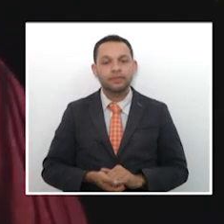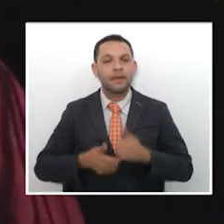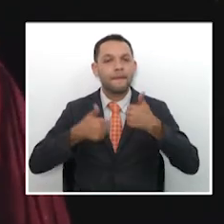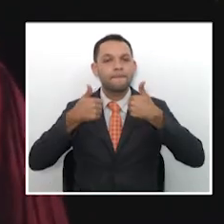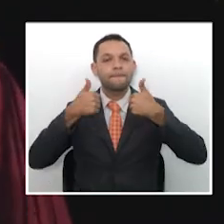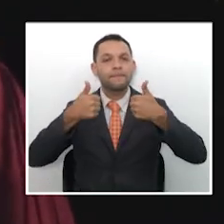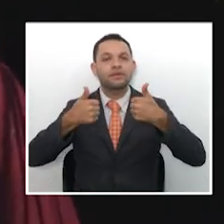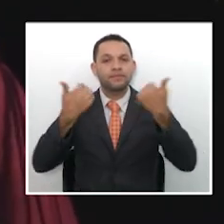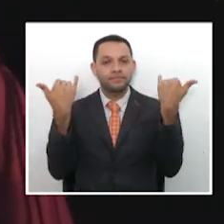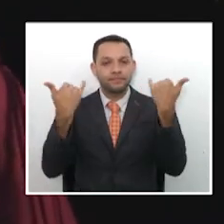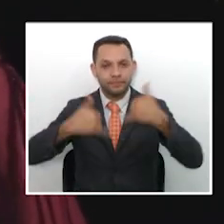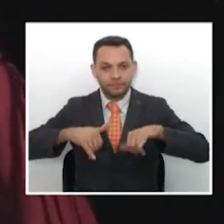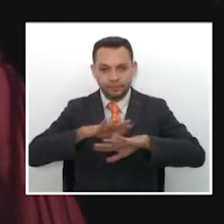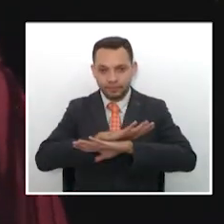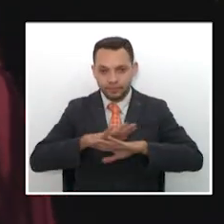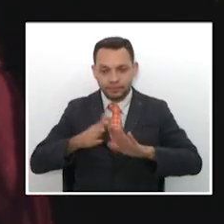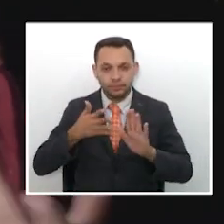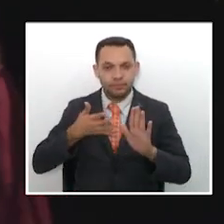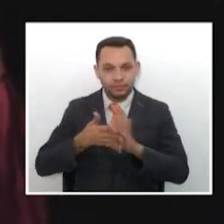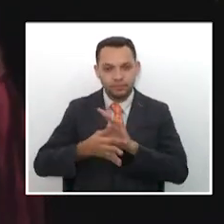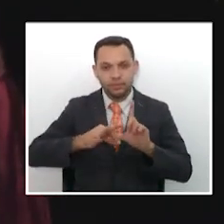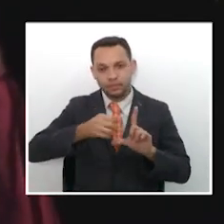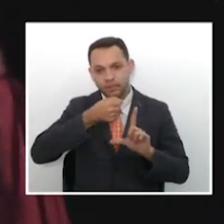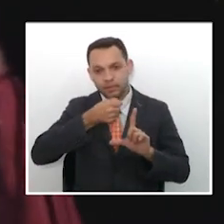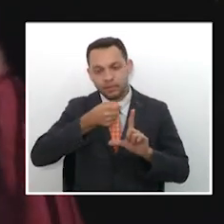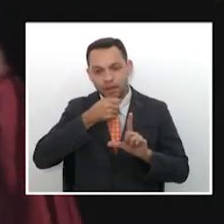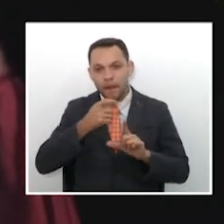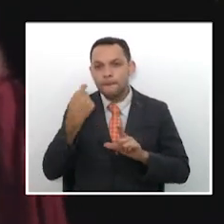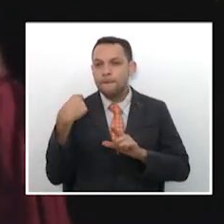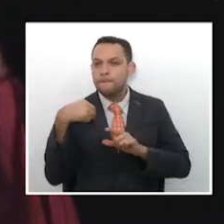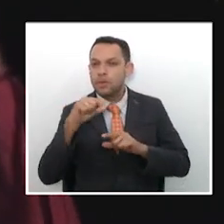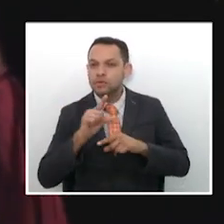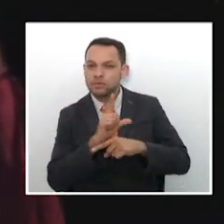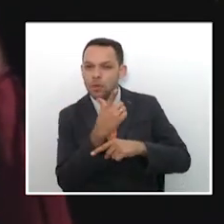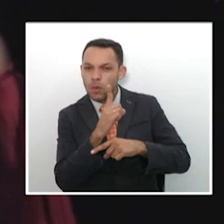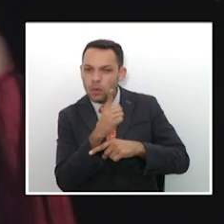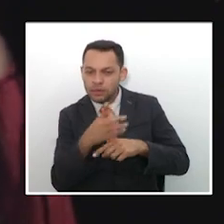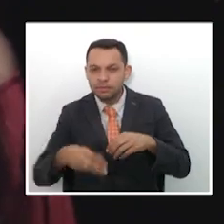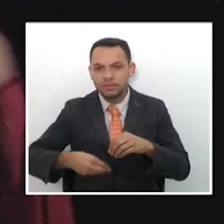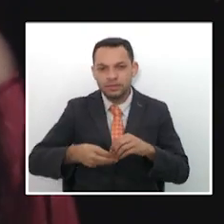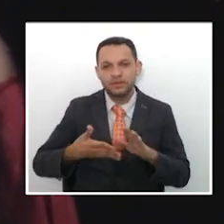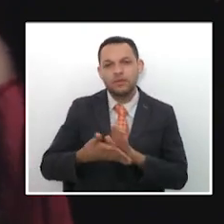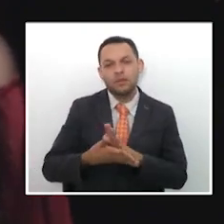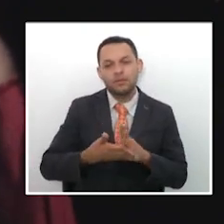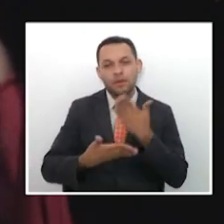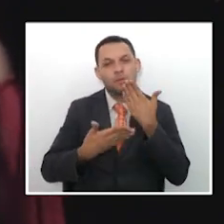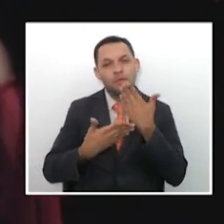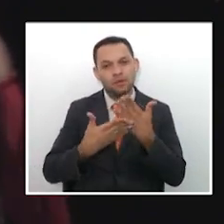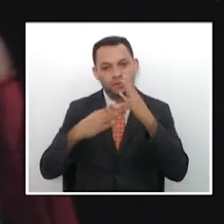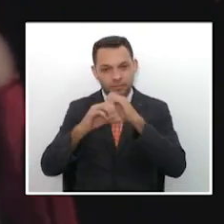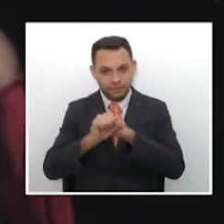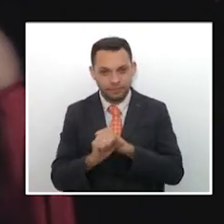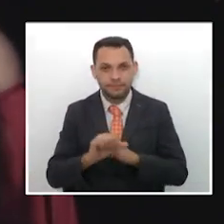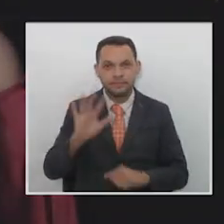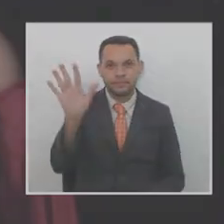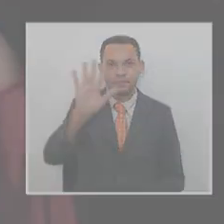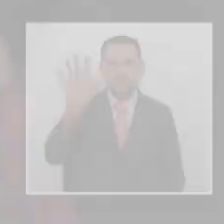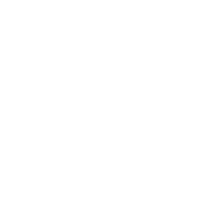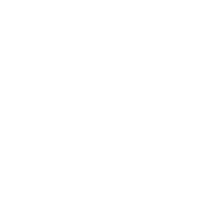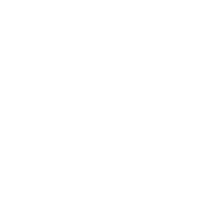y de esta manera llegamos al final de Sin Estrés. Nos vemos si Dios lo permite el próximo lunes con más información. Un feliz fin de semana para todos. Chao.